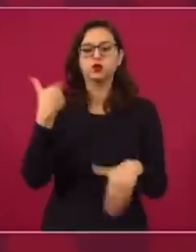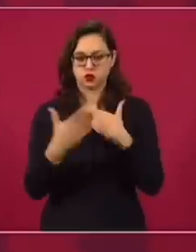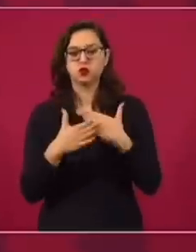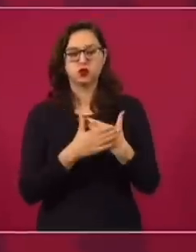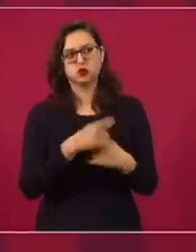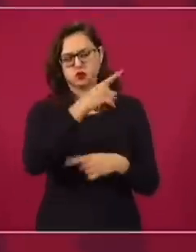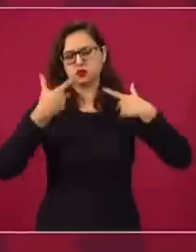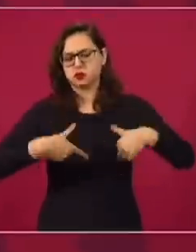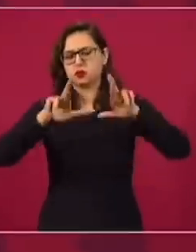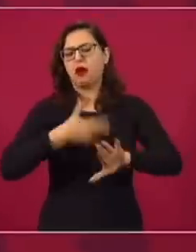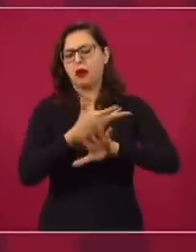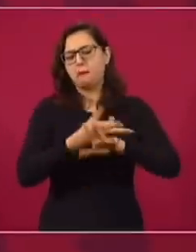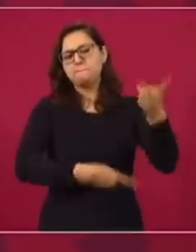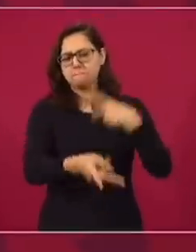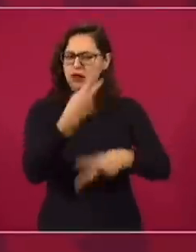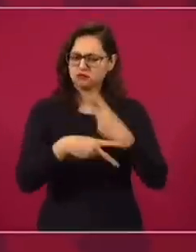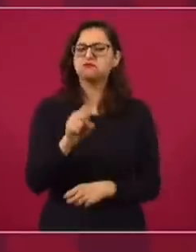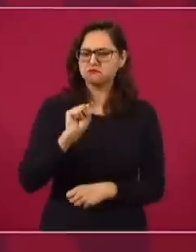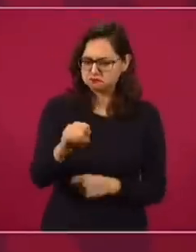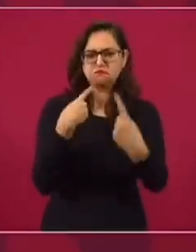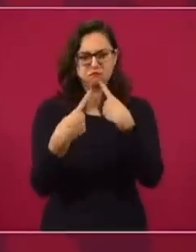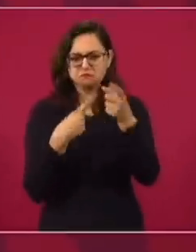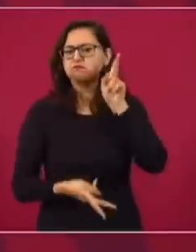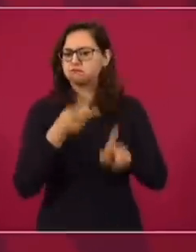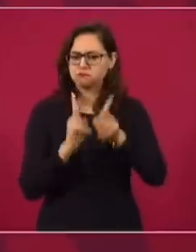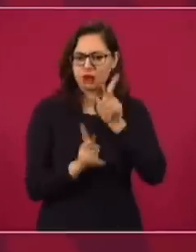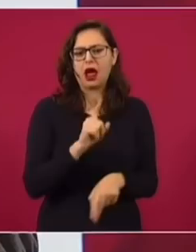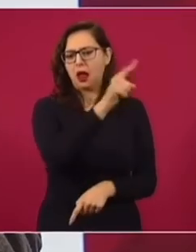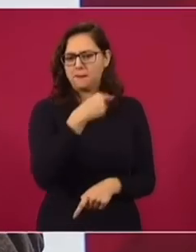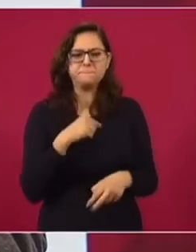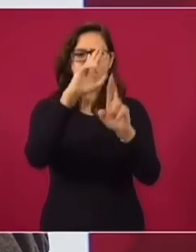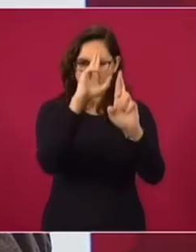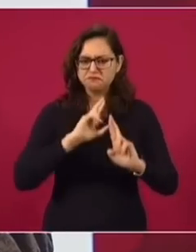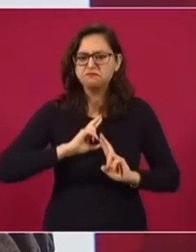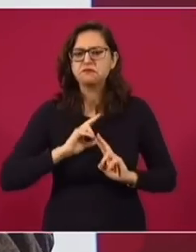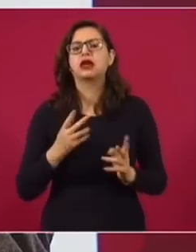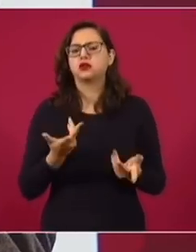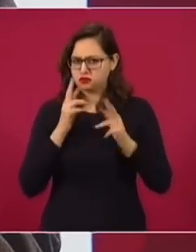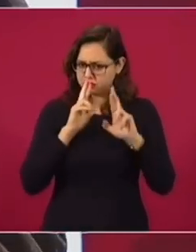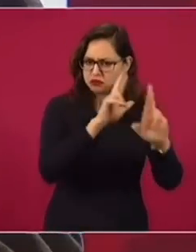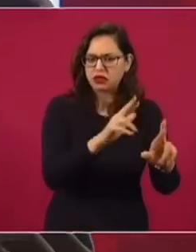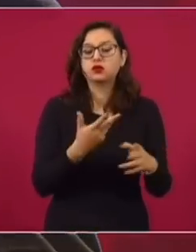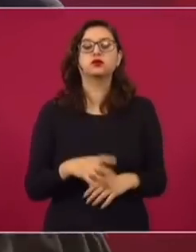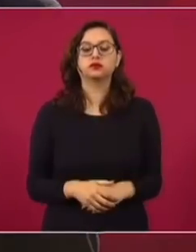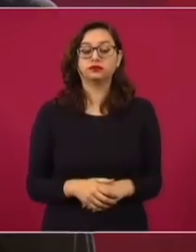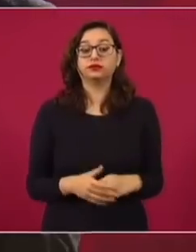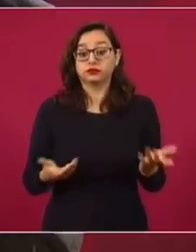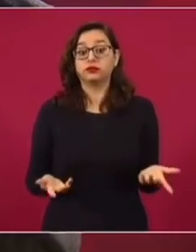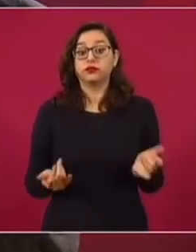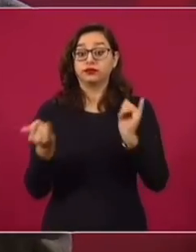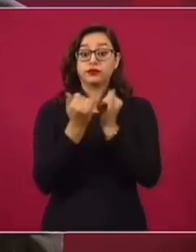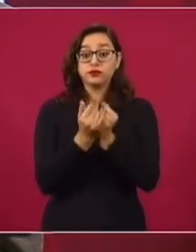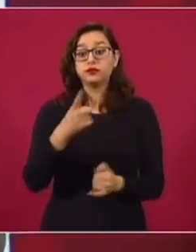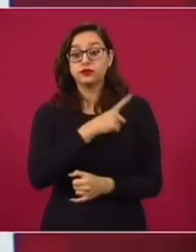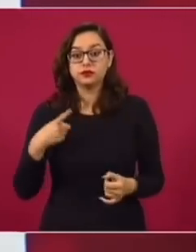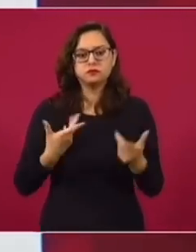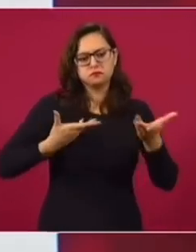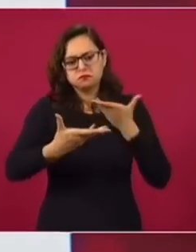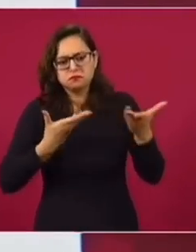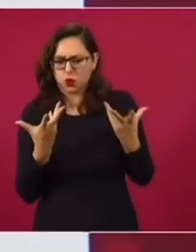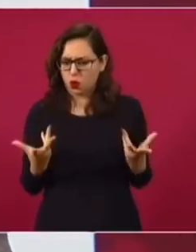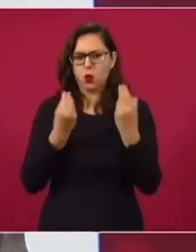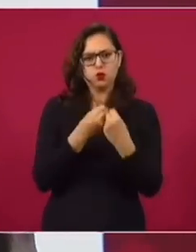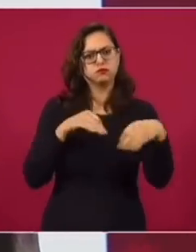el señor Kerry, es muy respetuoso. Y sí, vamos a buscar formas de